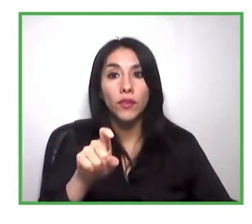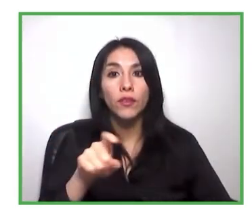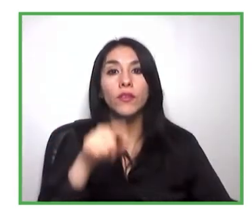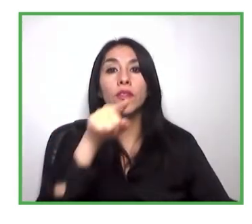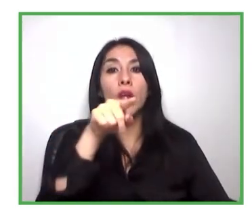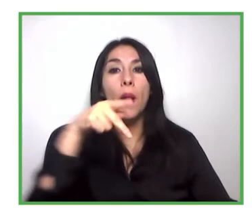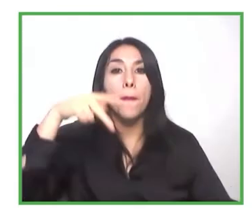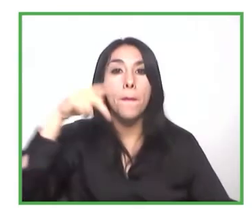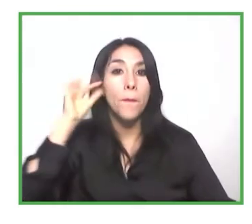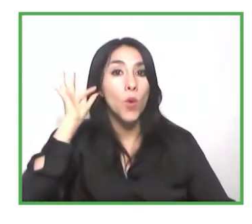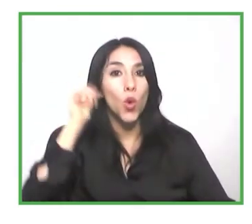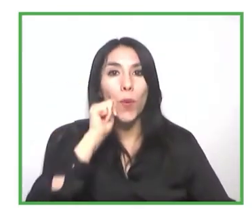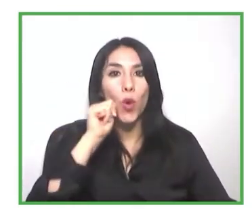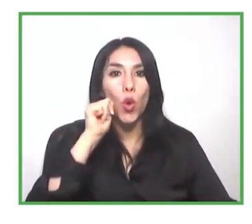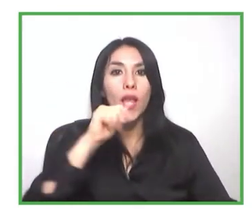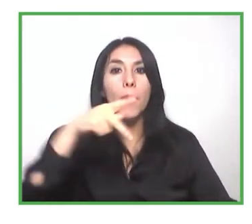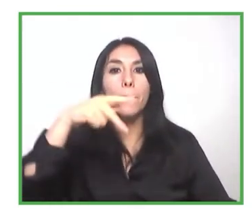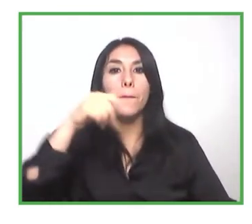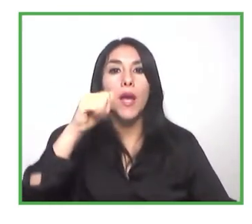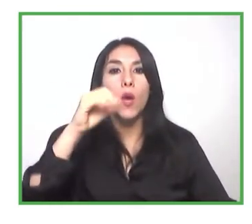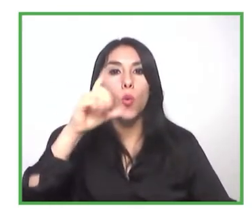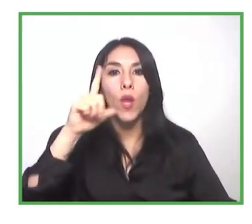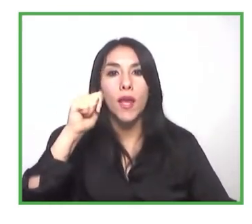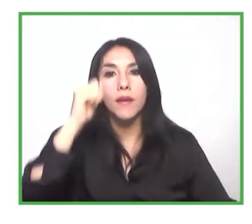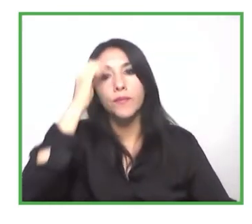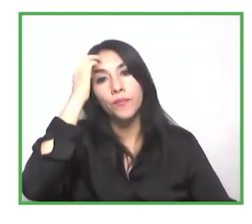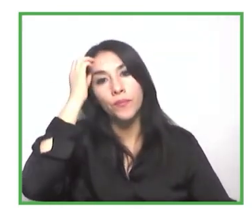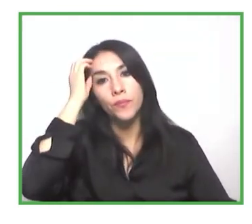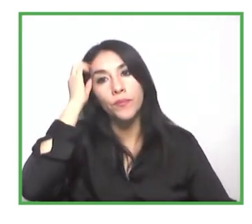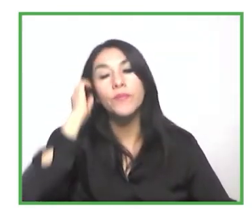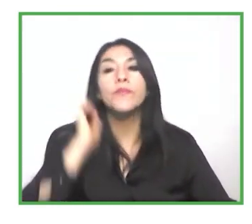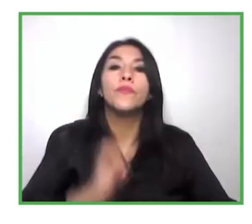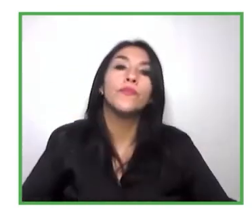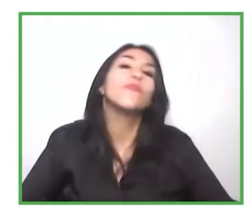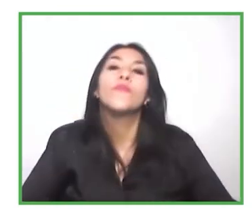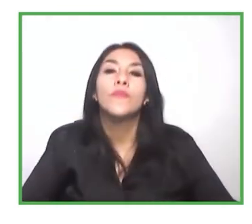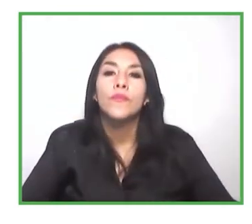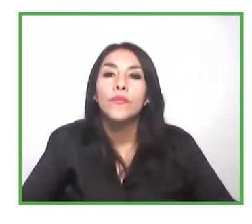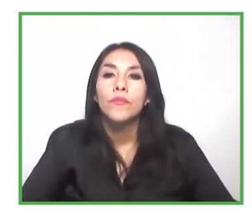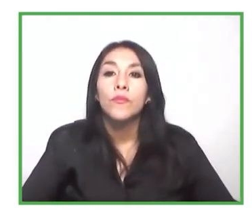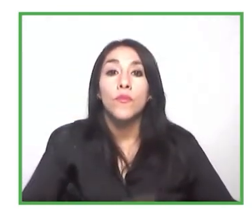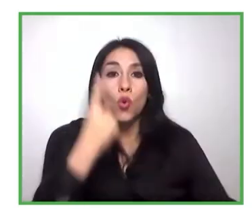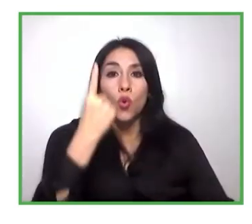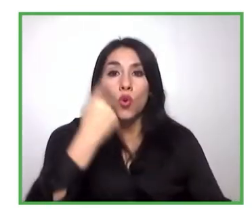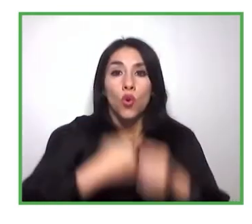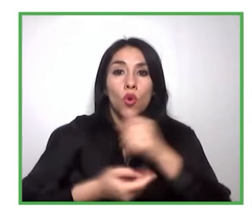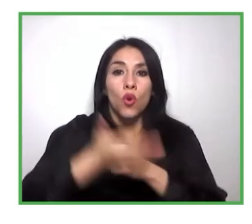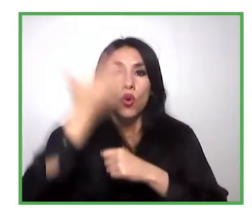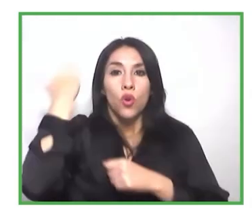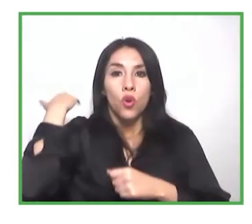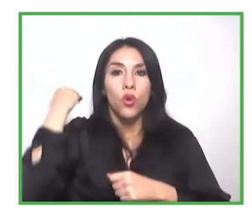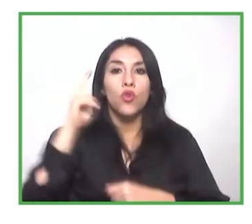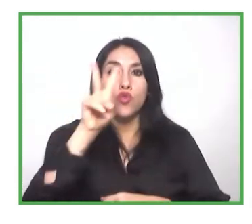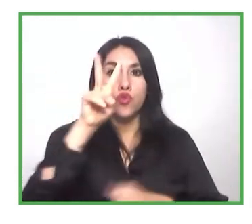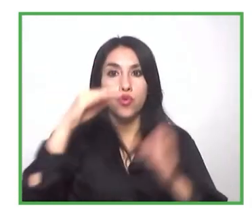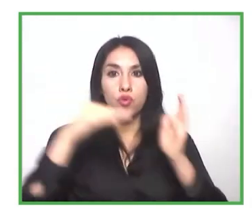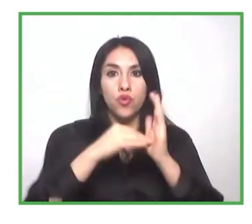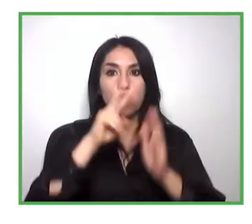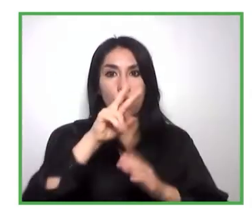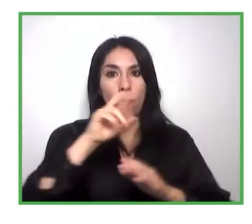Paola, bueno, ahí nos conocimos por allá por el 2018, cuando estaban ahí dando vuelta con esta idea de hacer Expo Inclusión